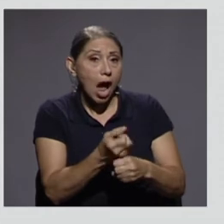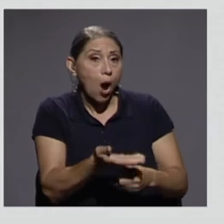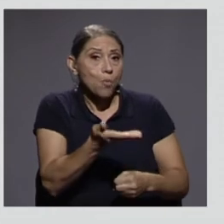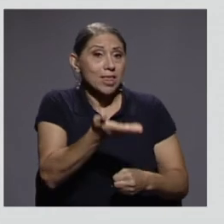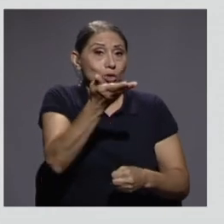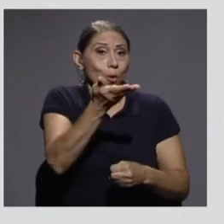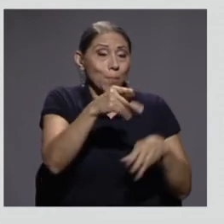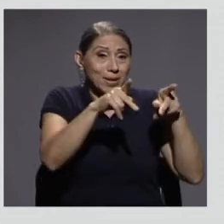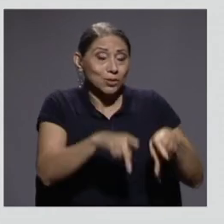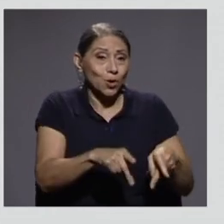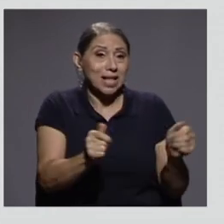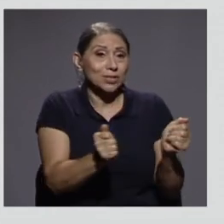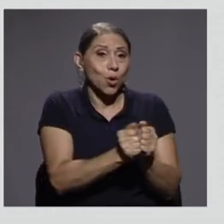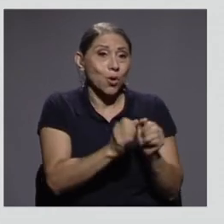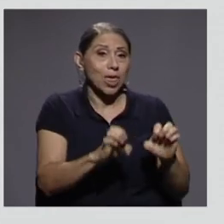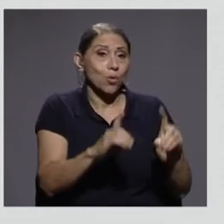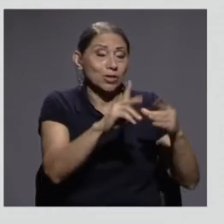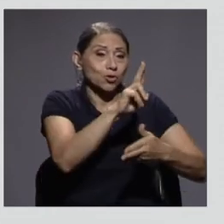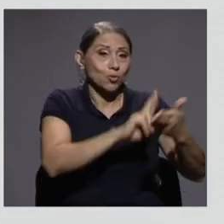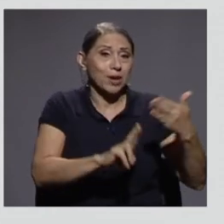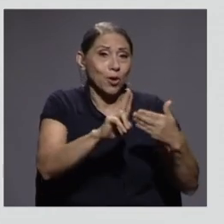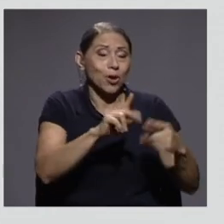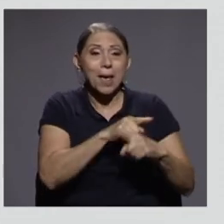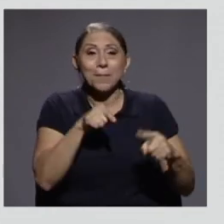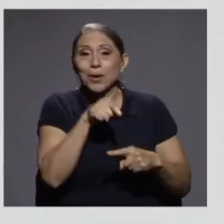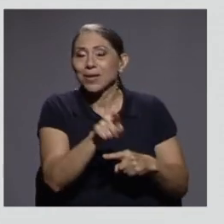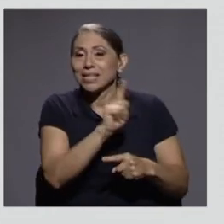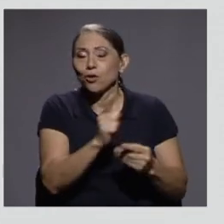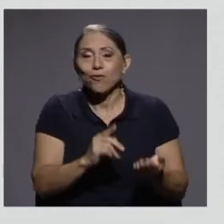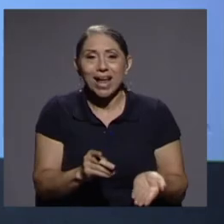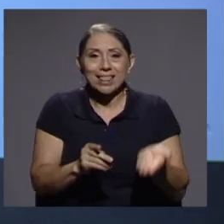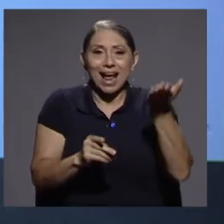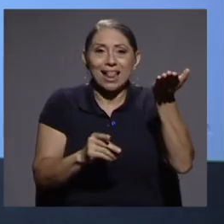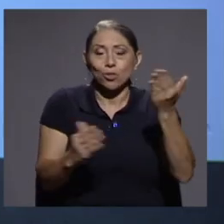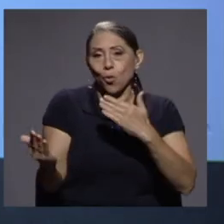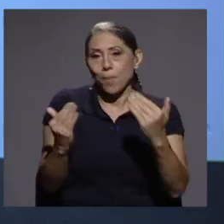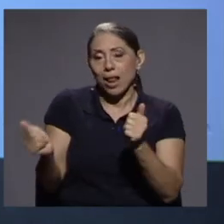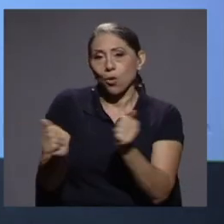tan alto como el que enfrentaron las personas sin esa formación.